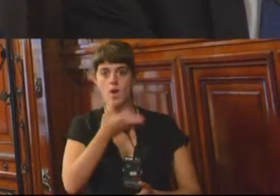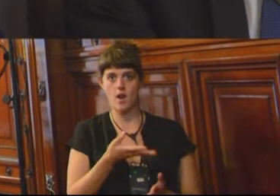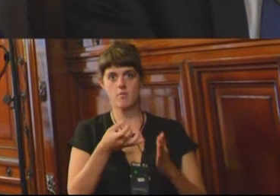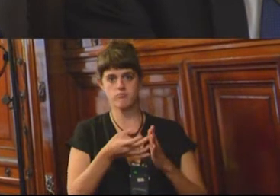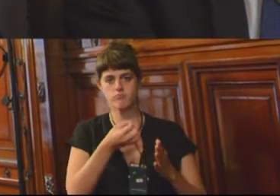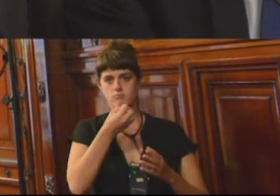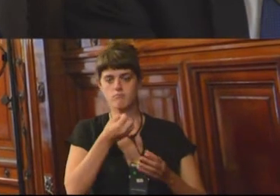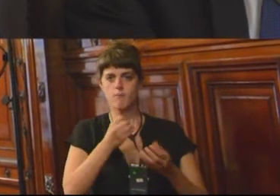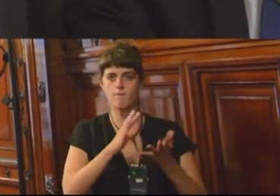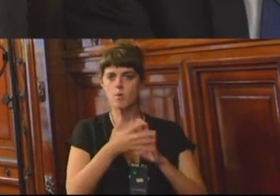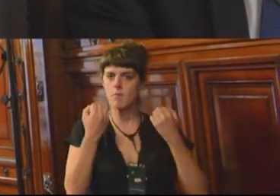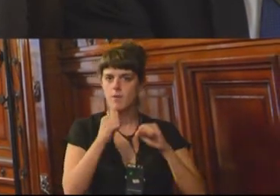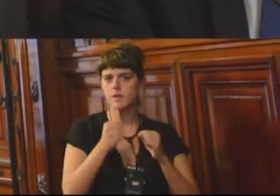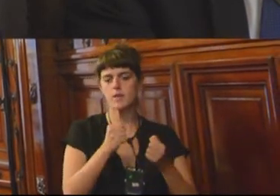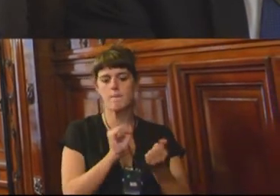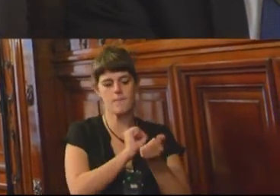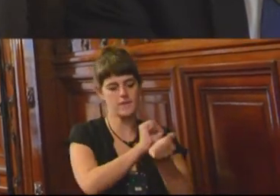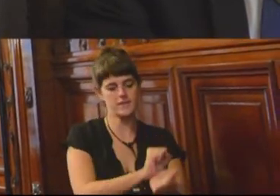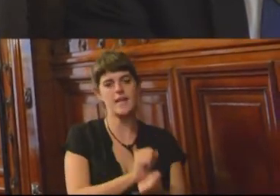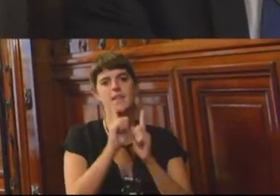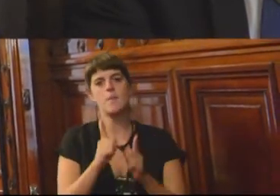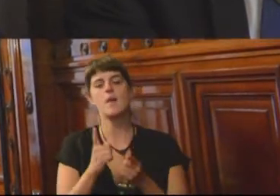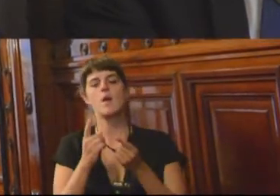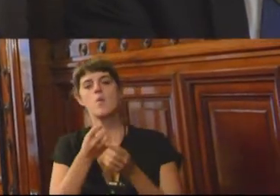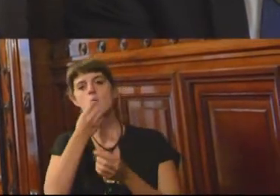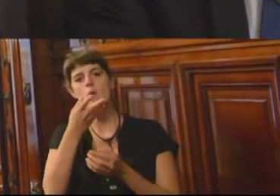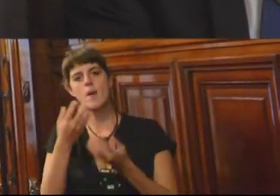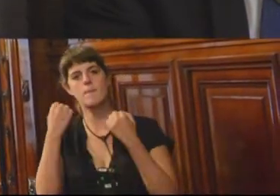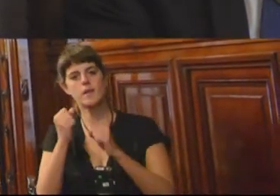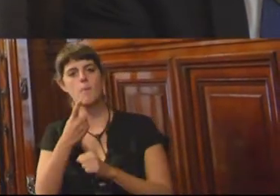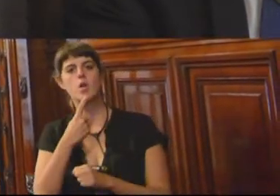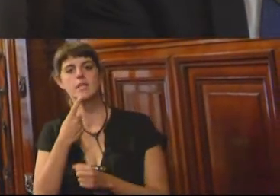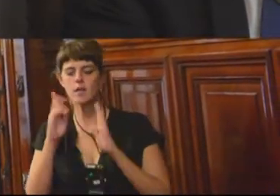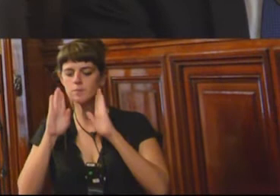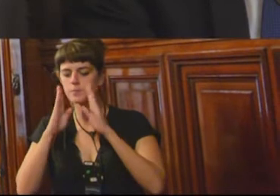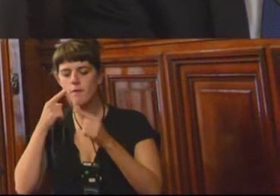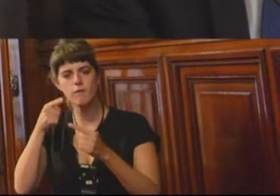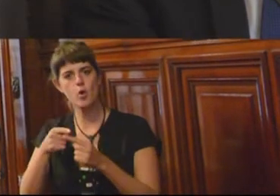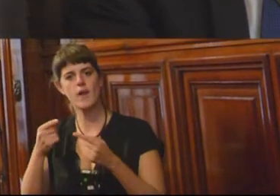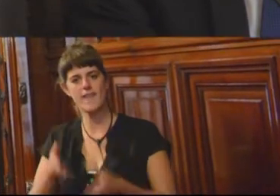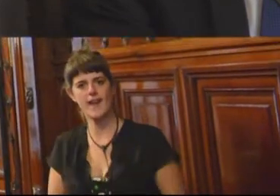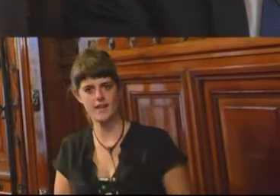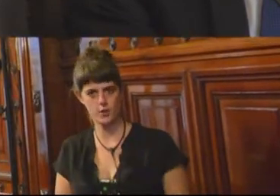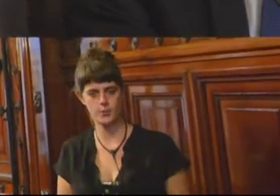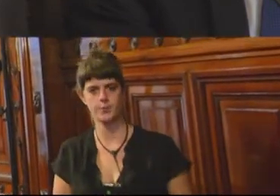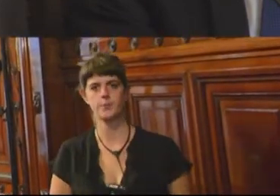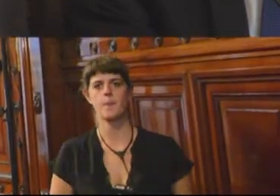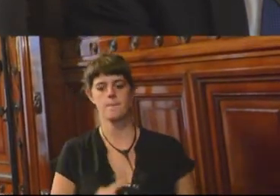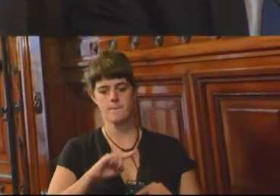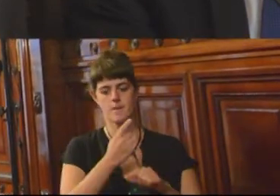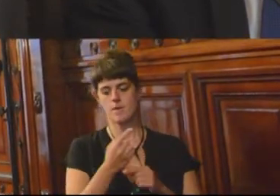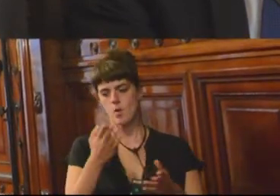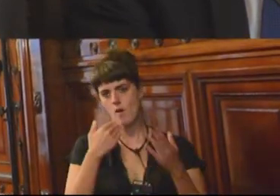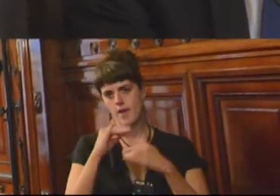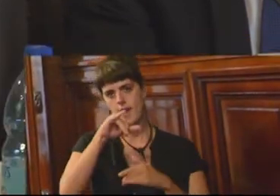judiciales penitenciarias y prácticas políticas con enfoque de género. En primer lugar le voy a dar la palabra a Jorge López, juez de garantía de Loma de